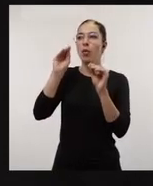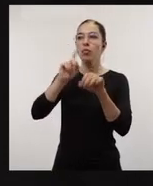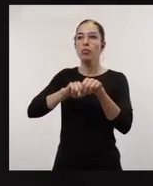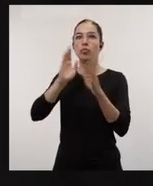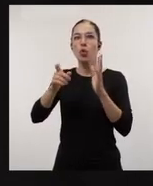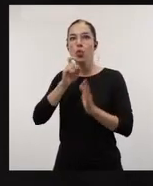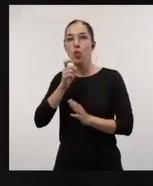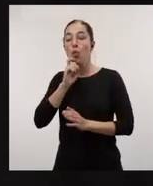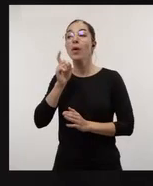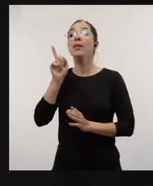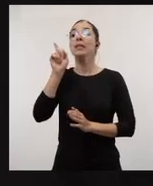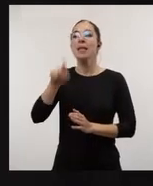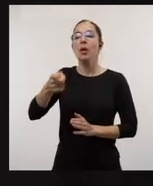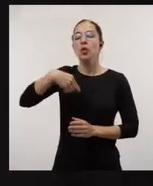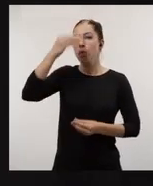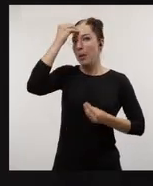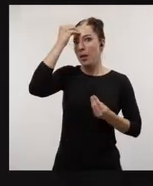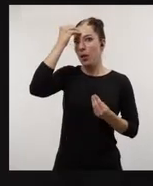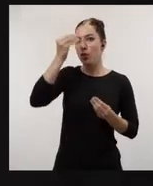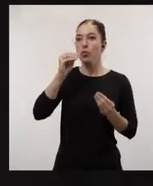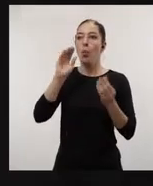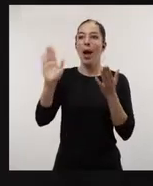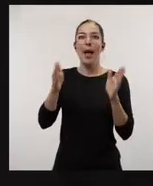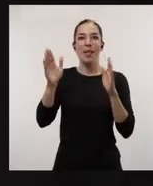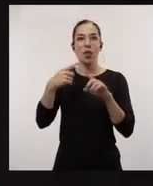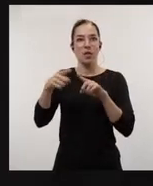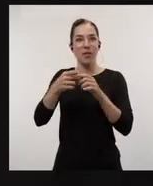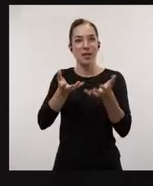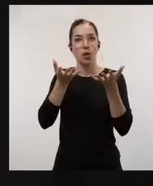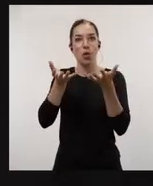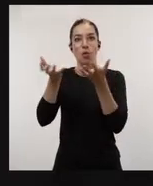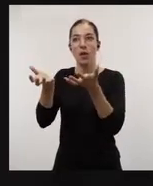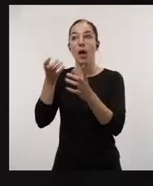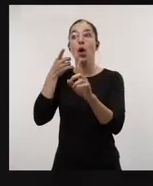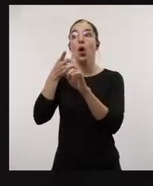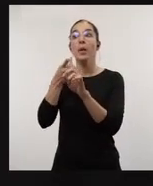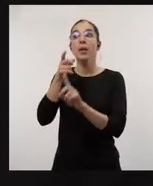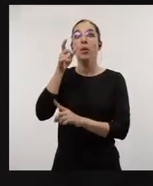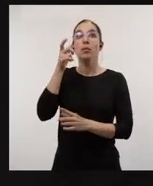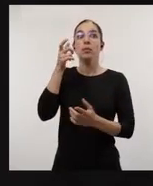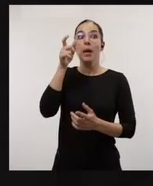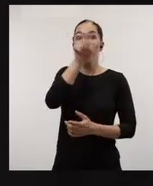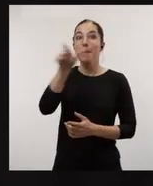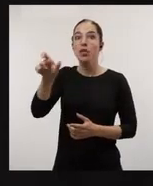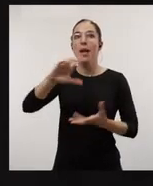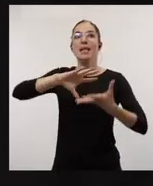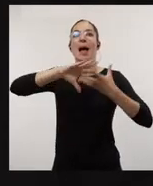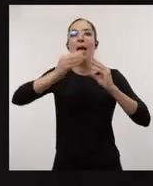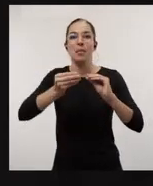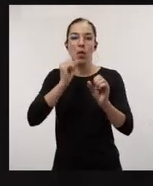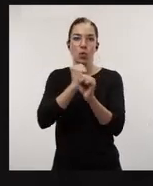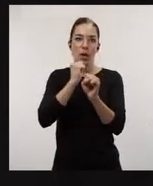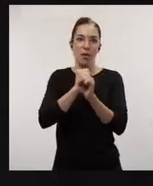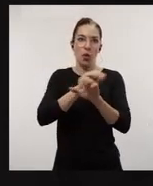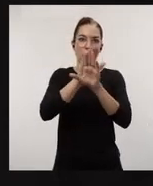y también hemos contemplado el ofrecer distintas ediciones que permitan ajustarse a esos trabajos